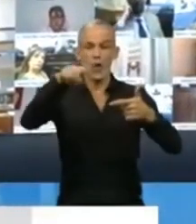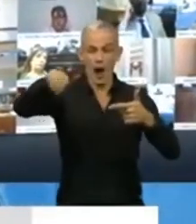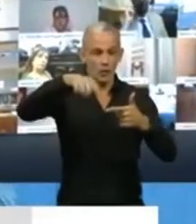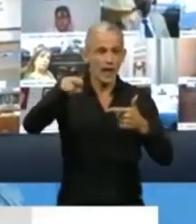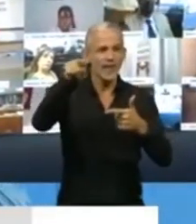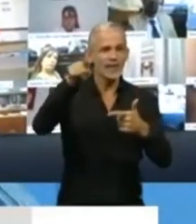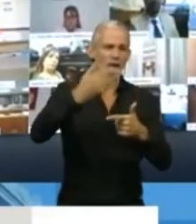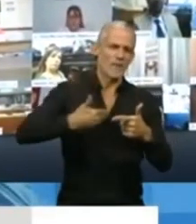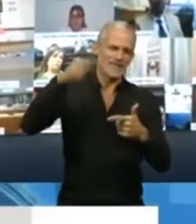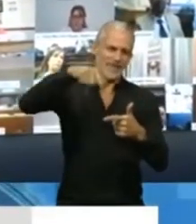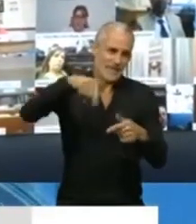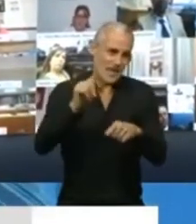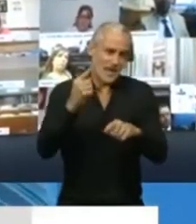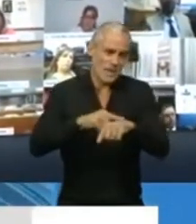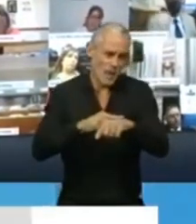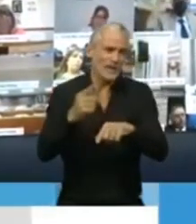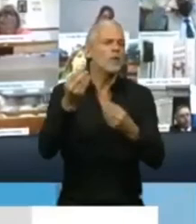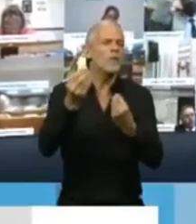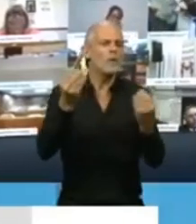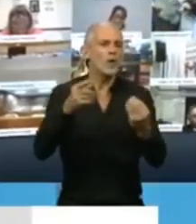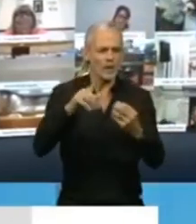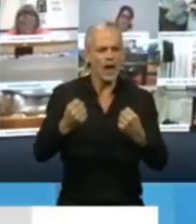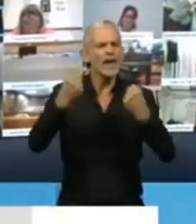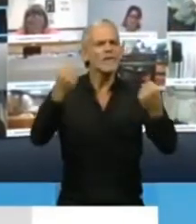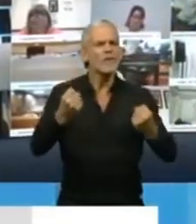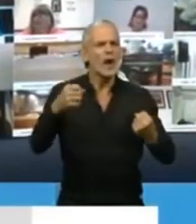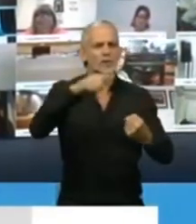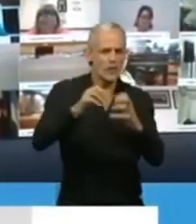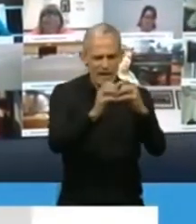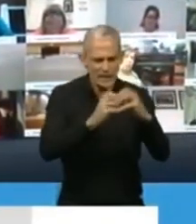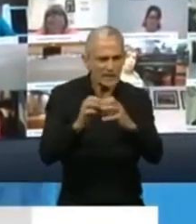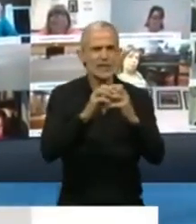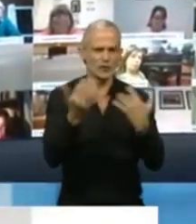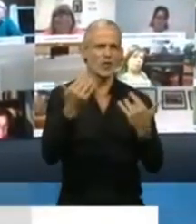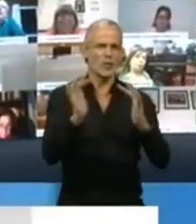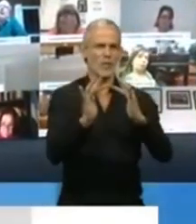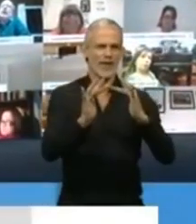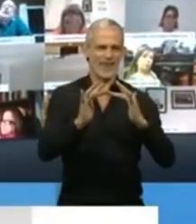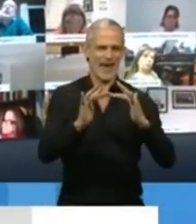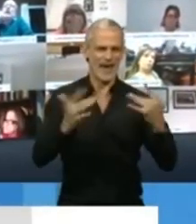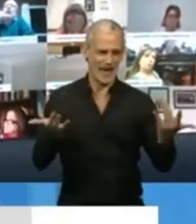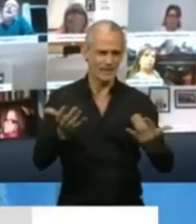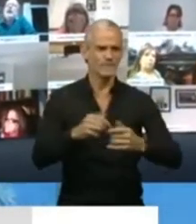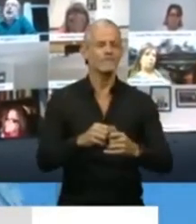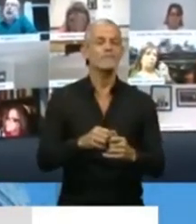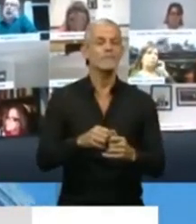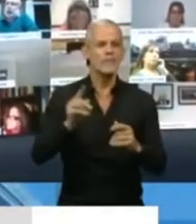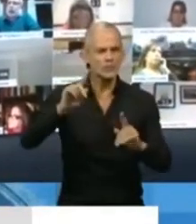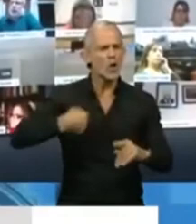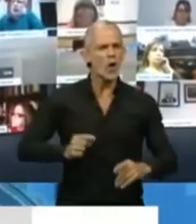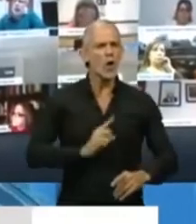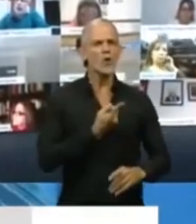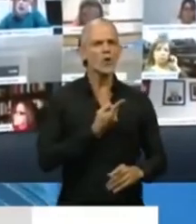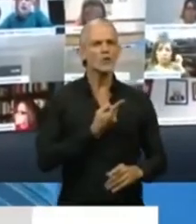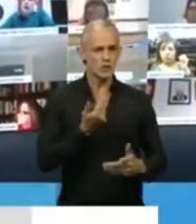ejercicio de la presidencia en este momento por haber hecho este enorme esfuerzo para que estemos sesionando. Quiero decir también que estoy muy orgullosa